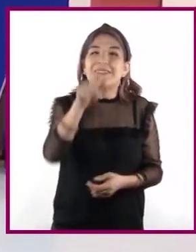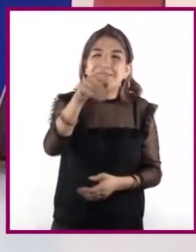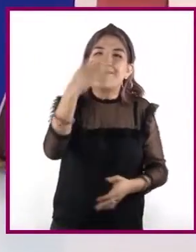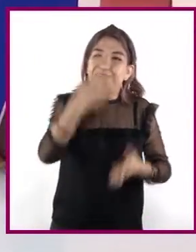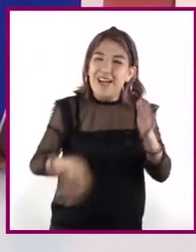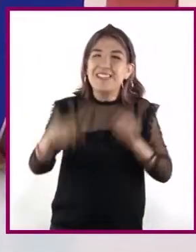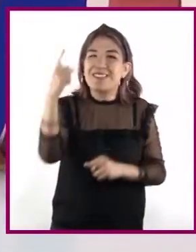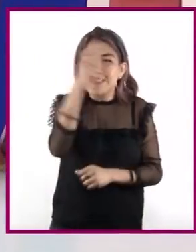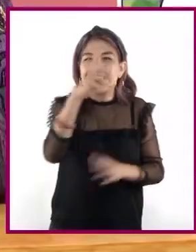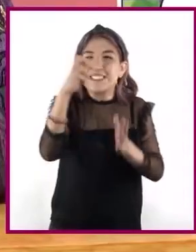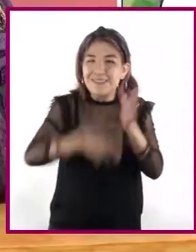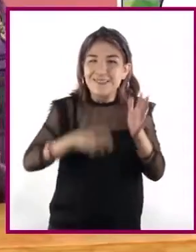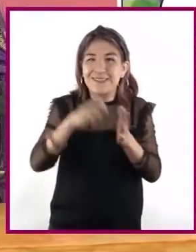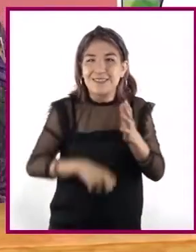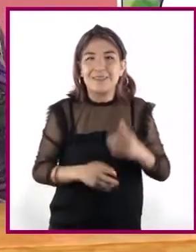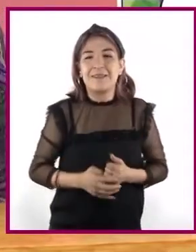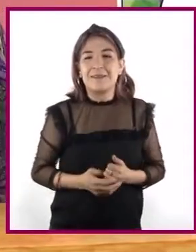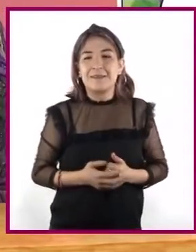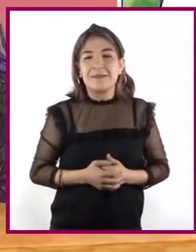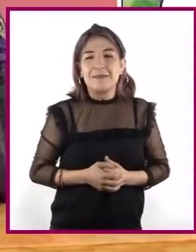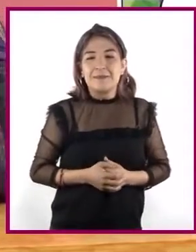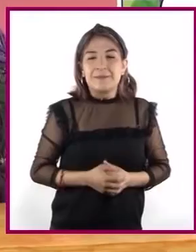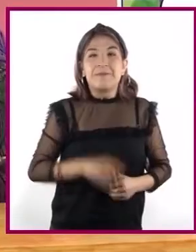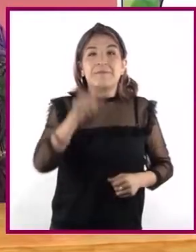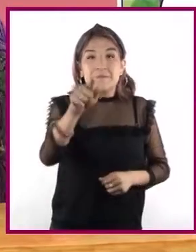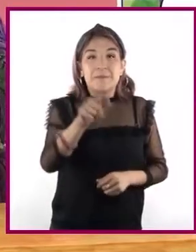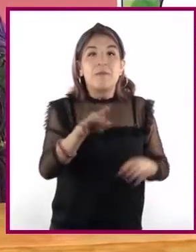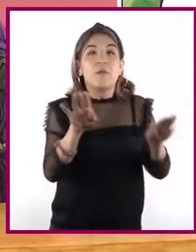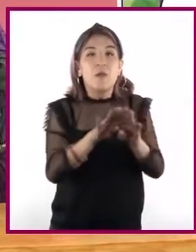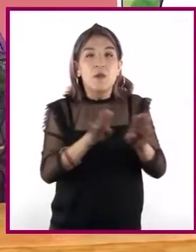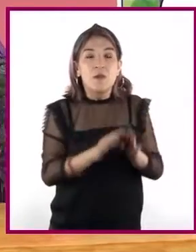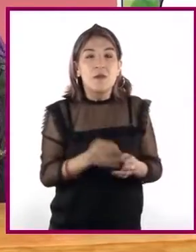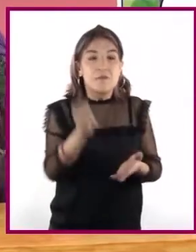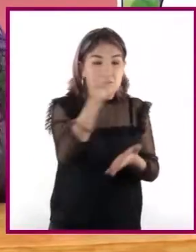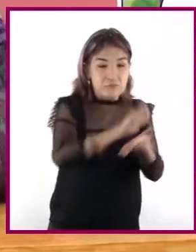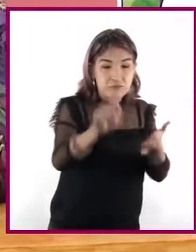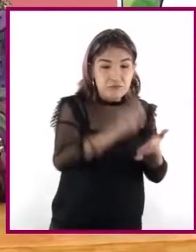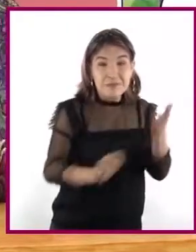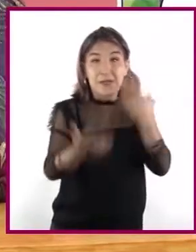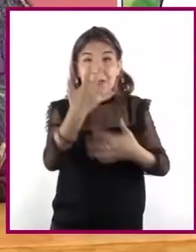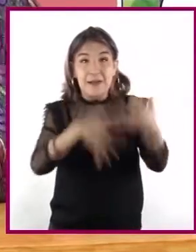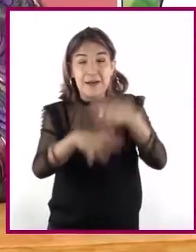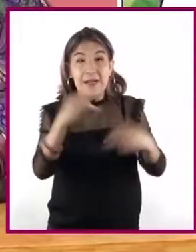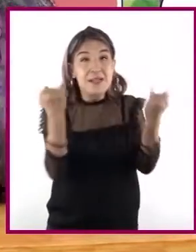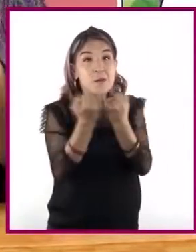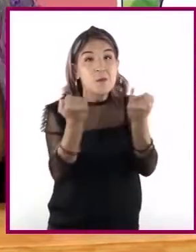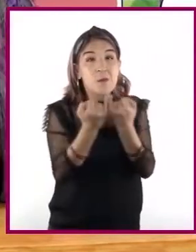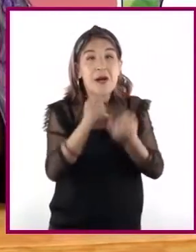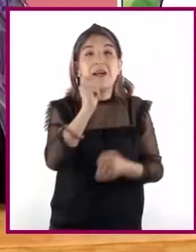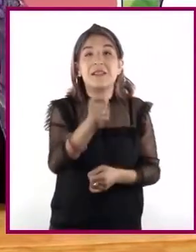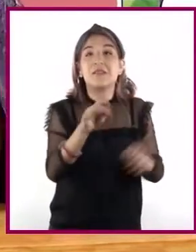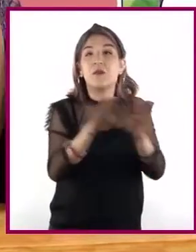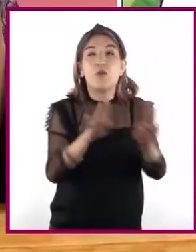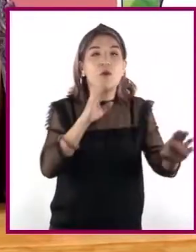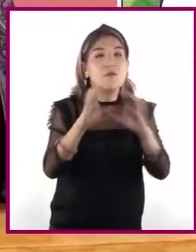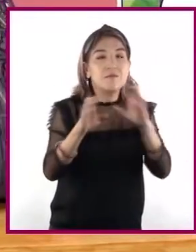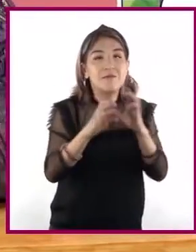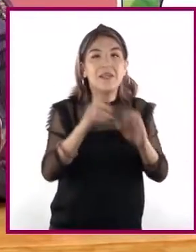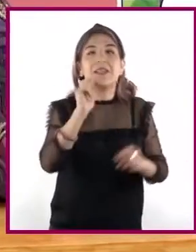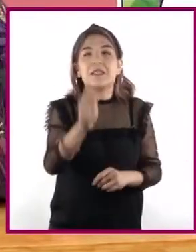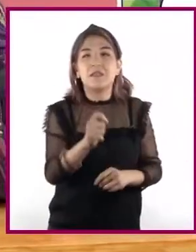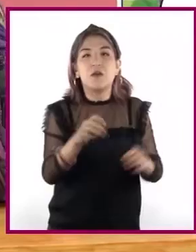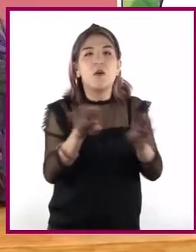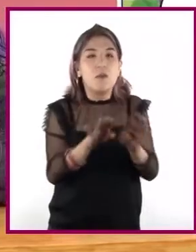se les dificulta? Hablar y escribir son dos formas para comunicarnos. Distinguir entre